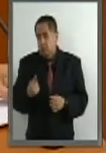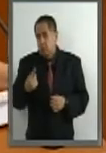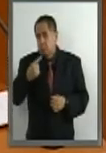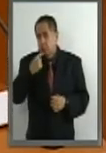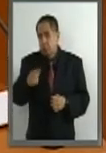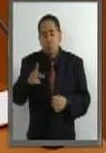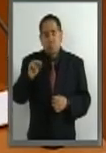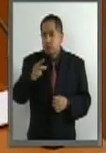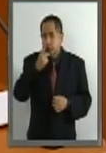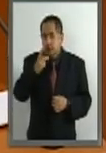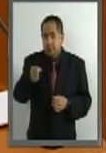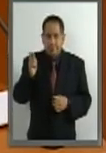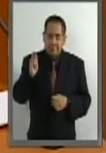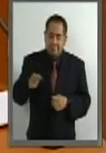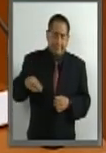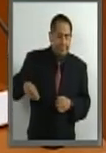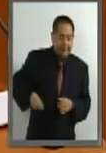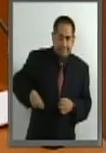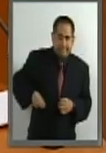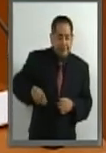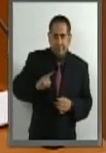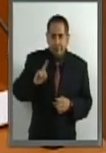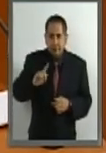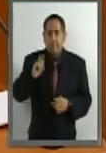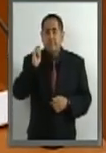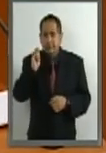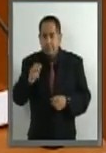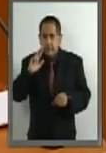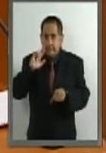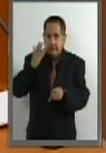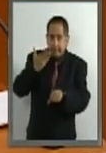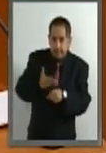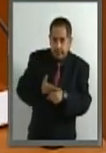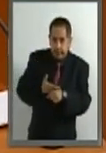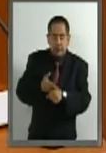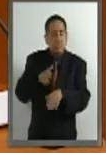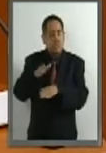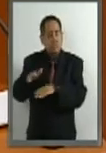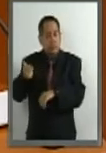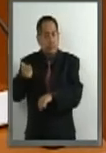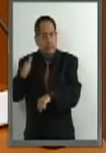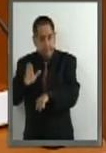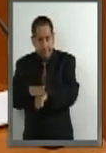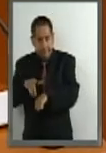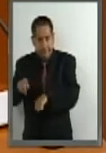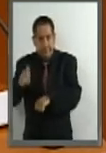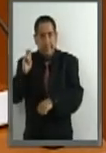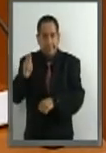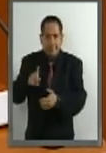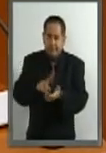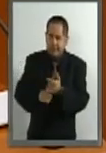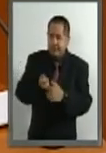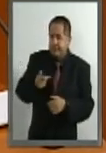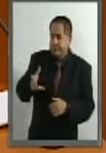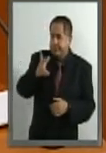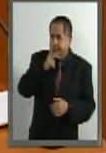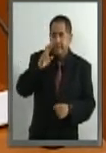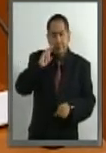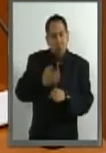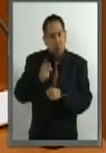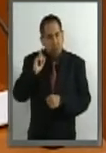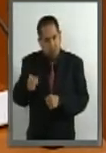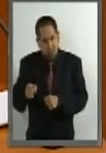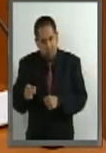no hace referencia al término culpable, sino de responsable al referirse al régimen de responsabilidad administrativa de los servidores